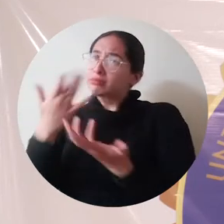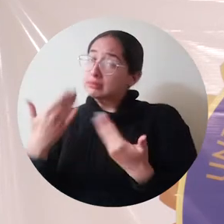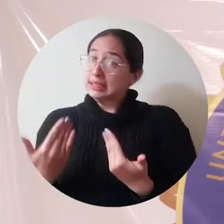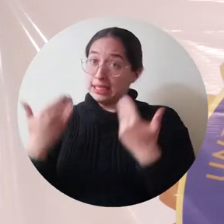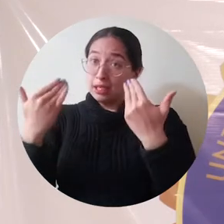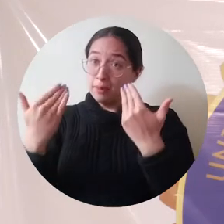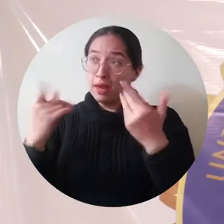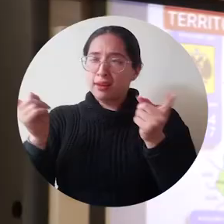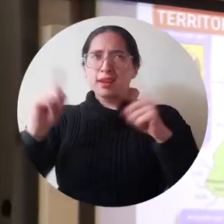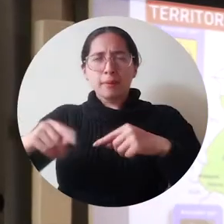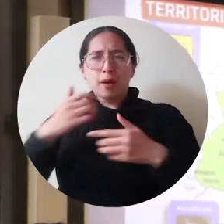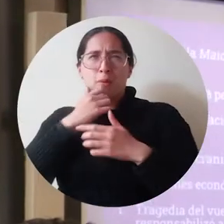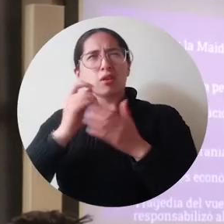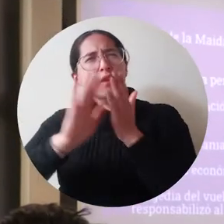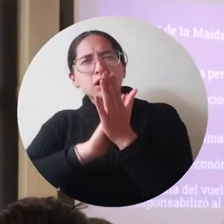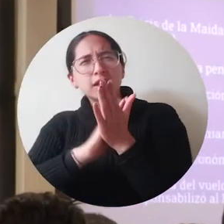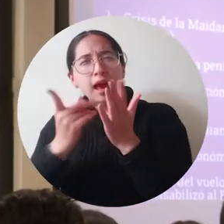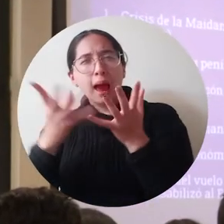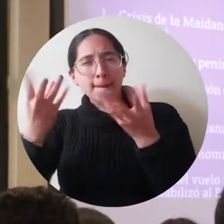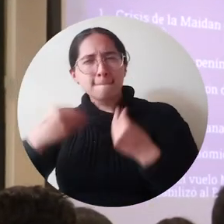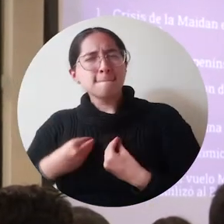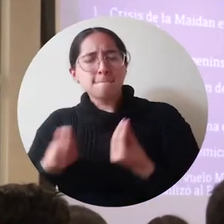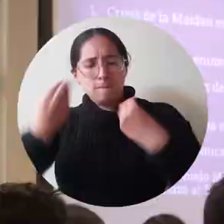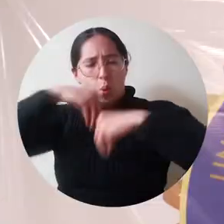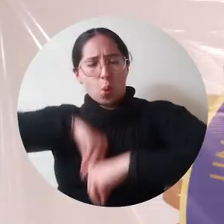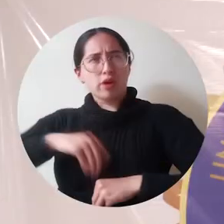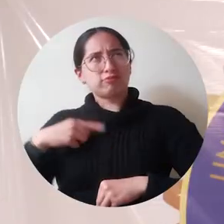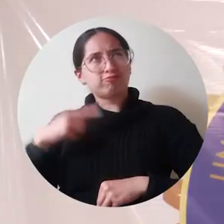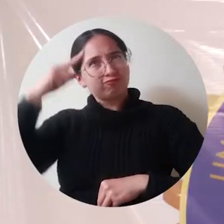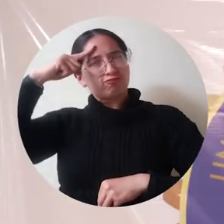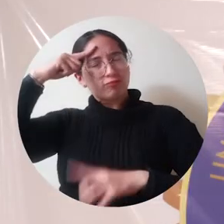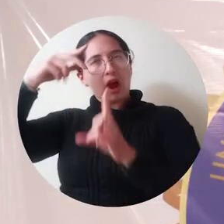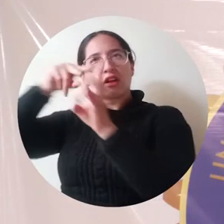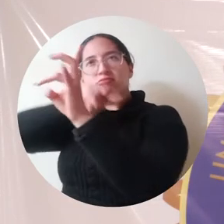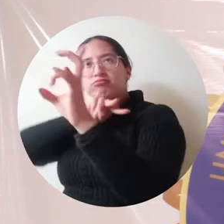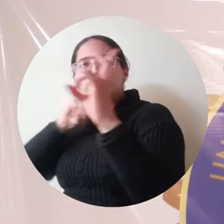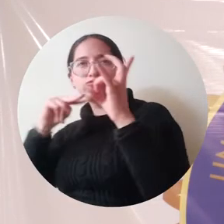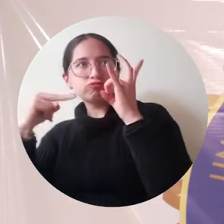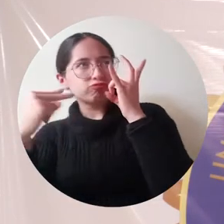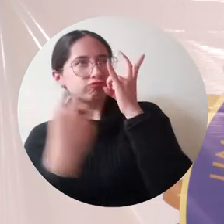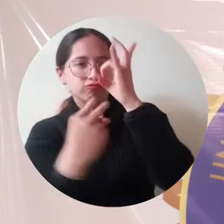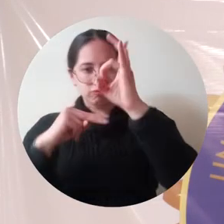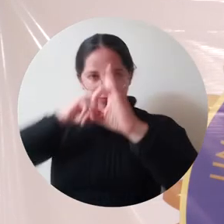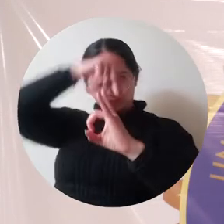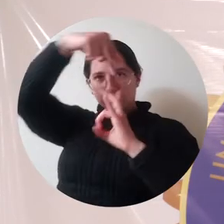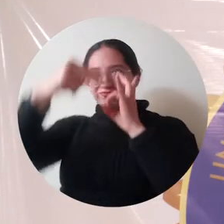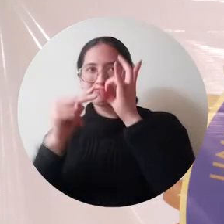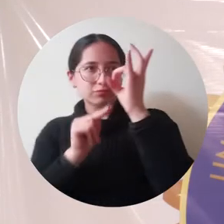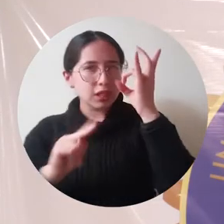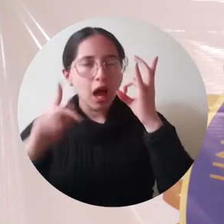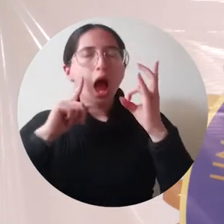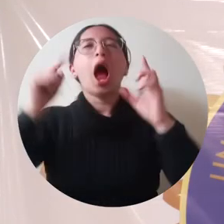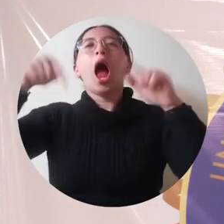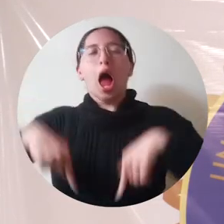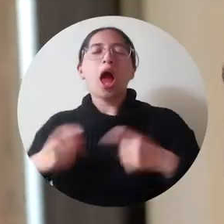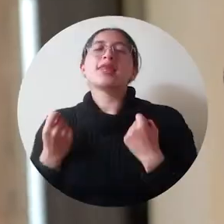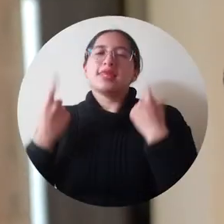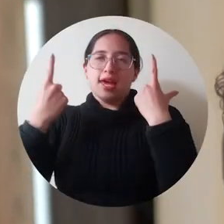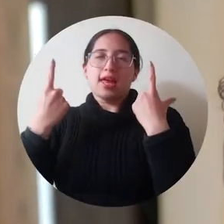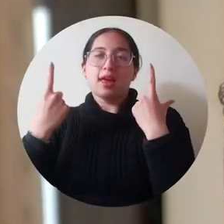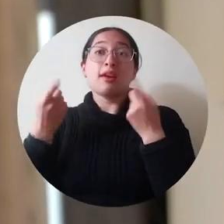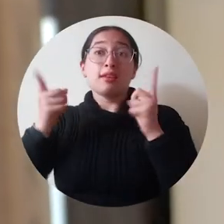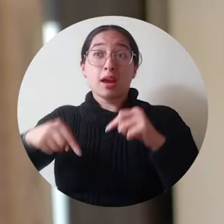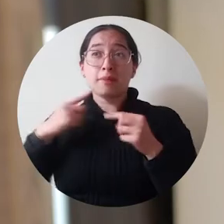que se está dando en la actualidad. Y además nos permite ampliar nuestra visión de lo que está ocurriendo actualmente.